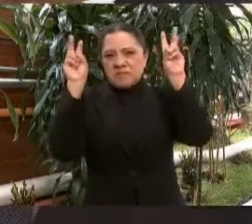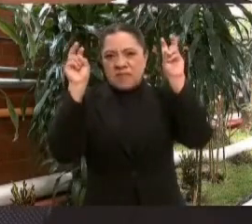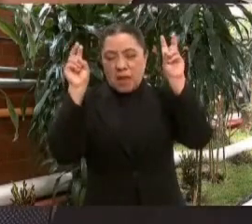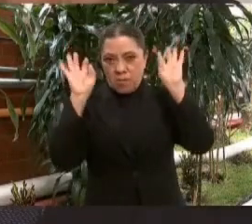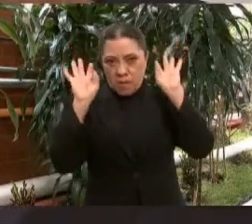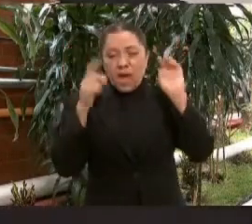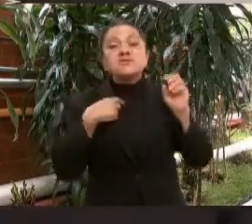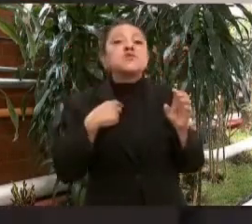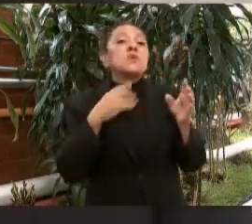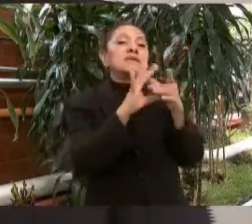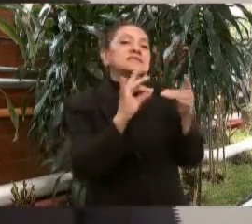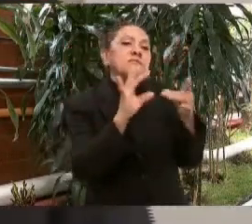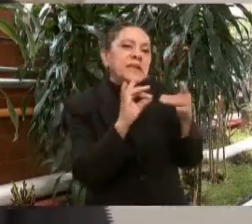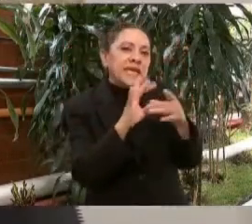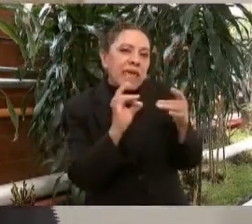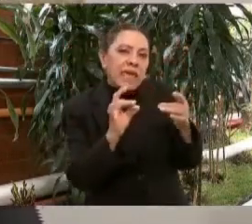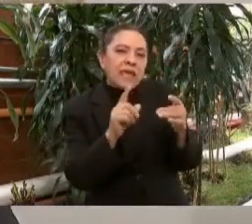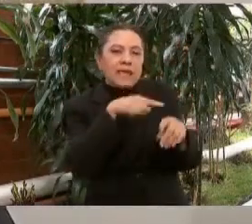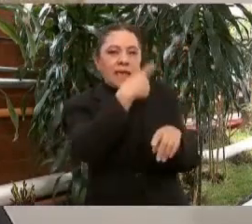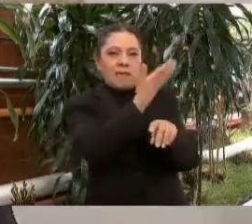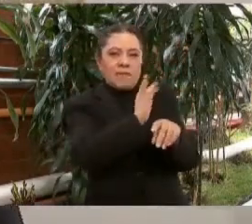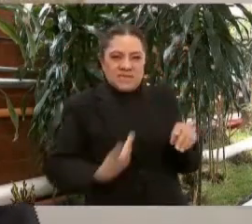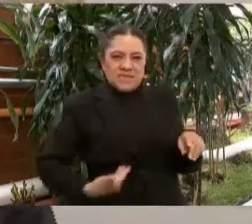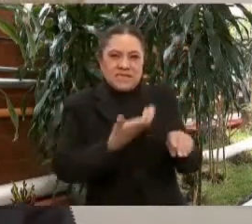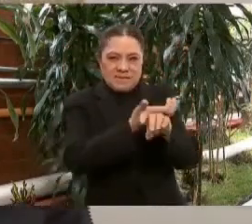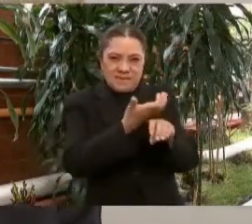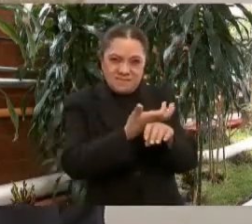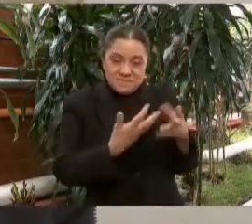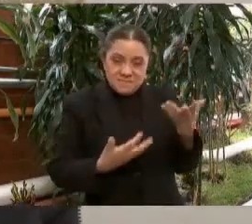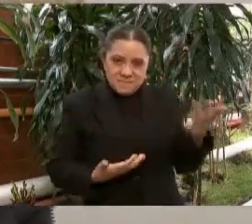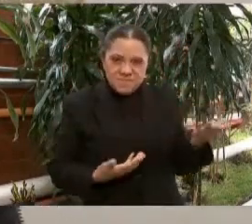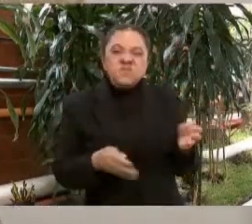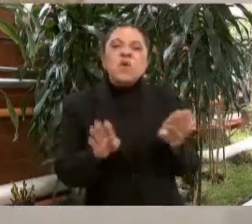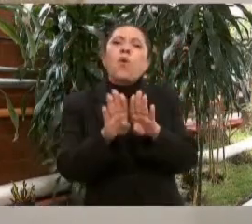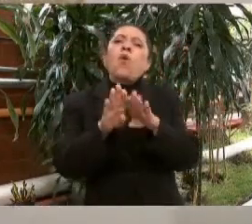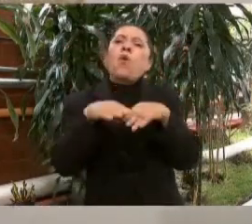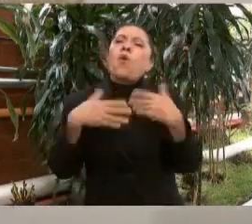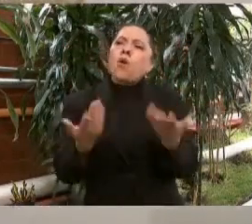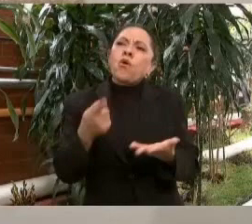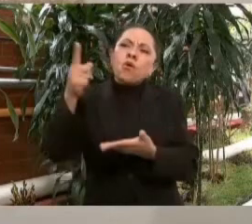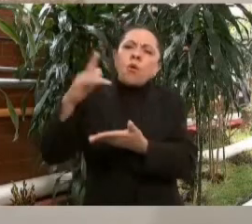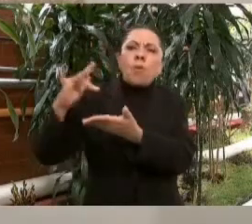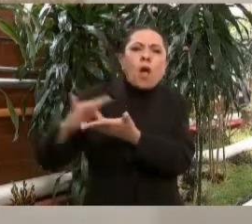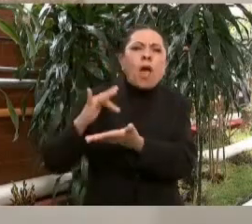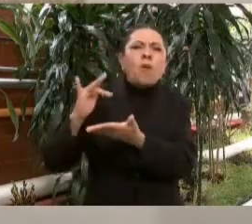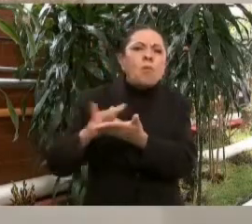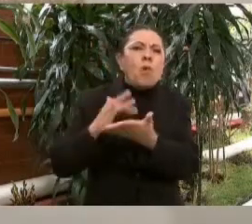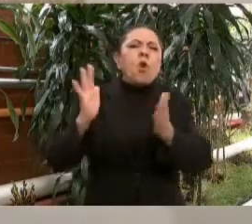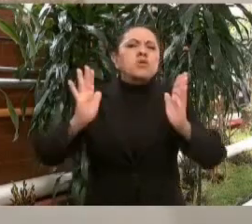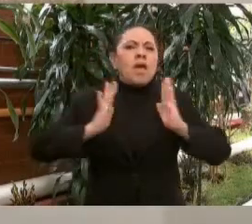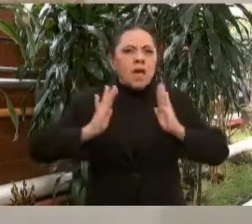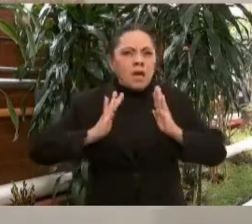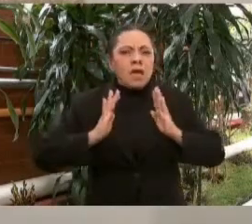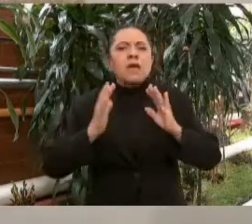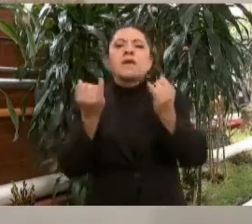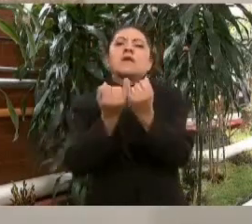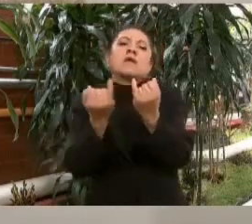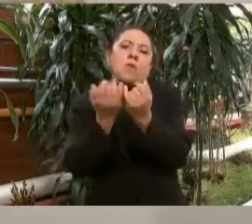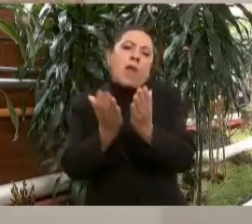expliqué de cómo nos estaba apoyando. tanto a la Marina